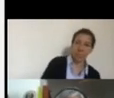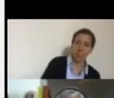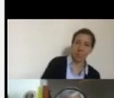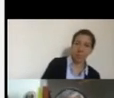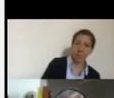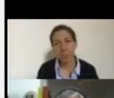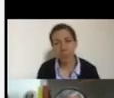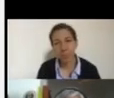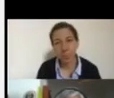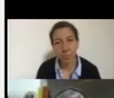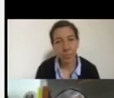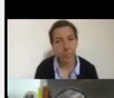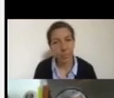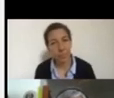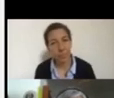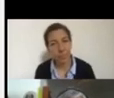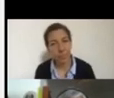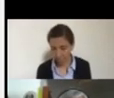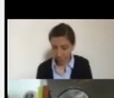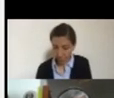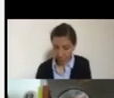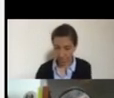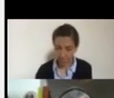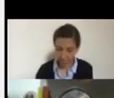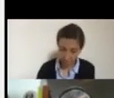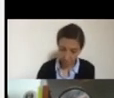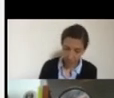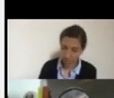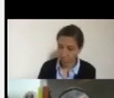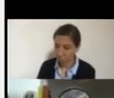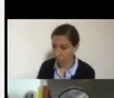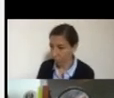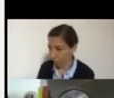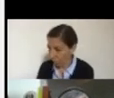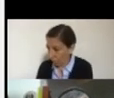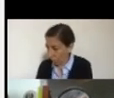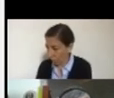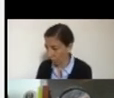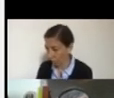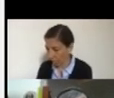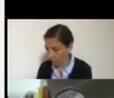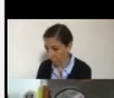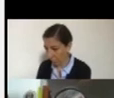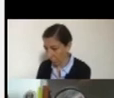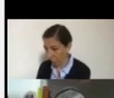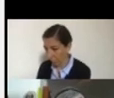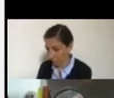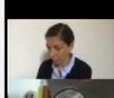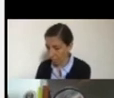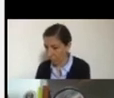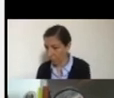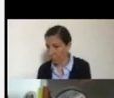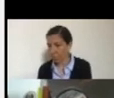estrategia a partir de los resultados de Eurosocial. En diciembre del año pasado, la